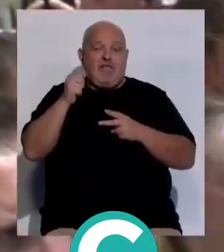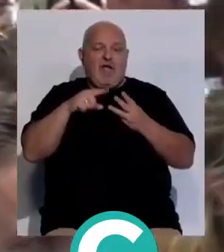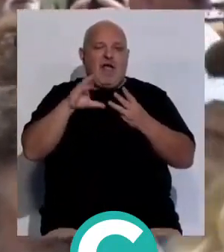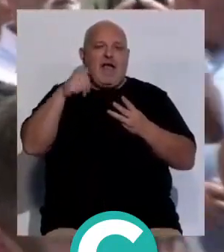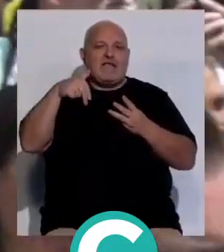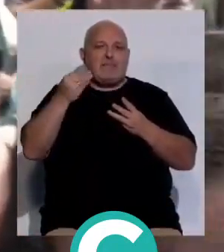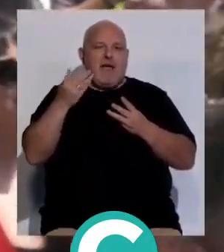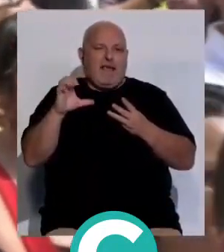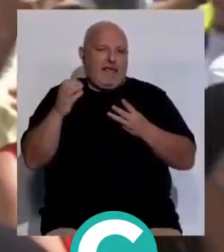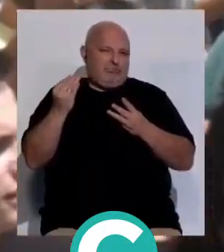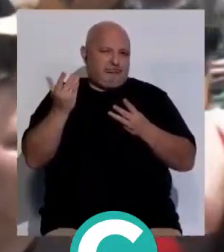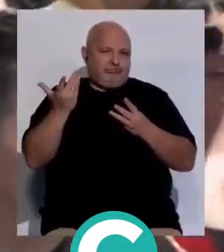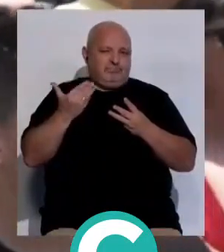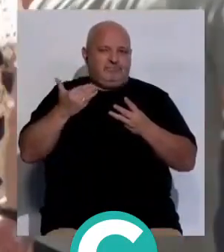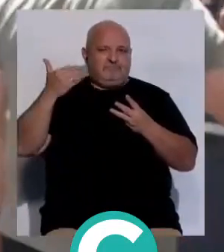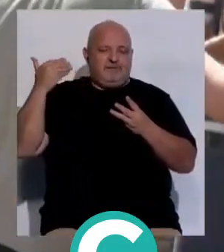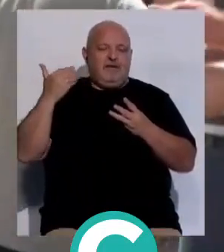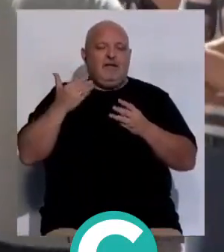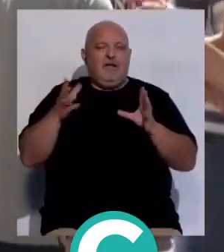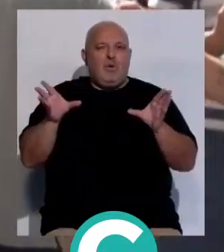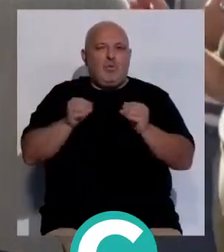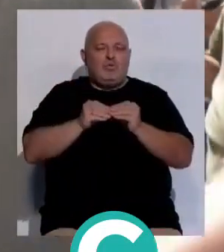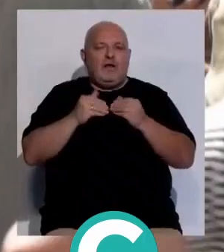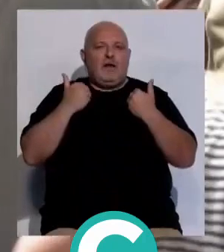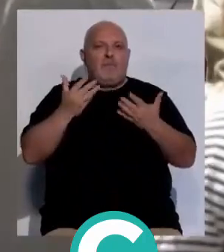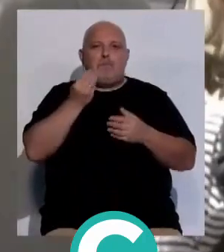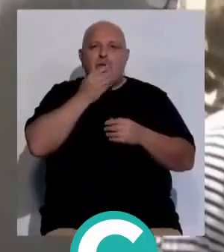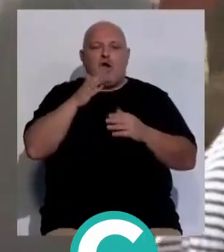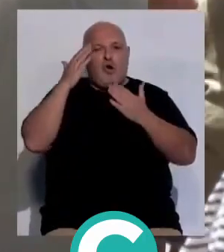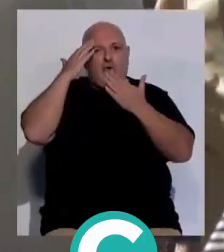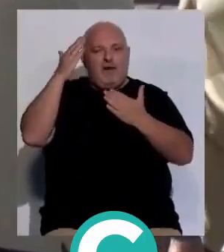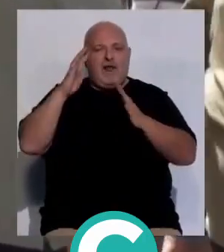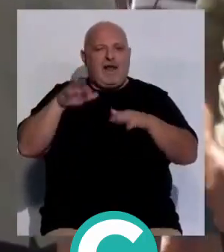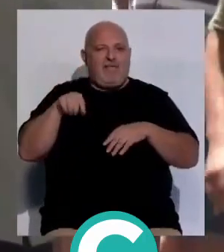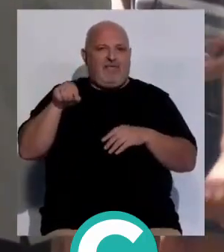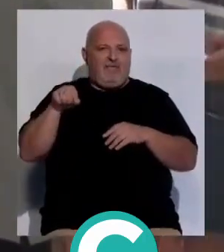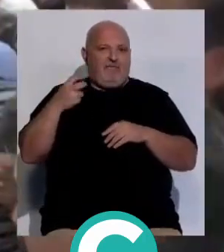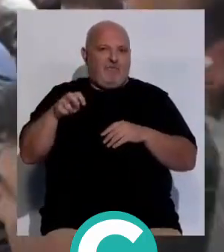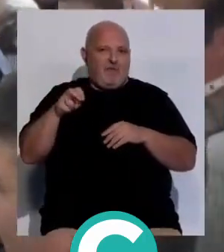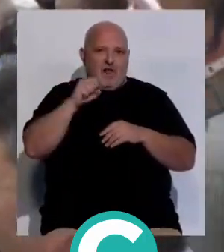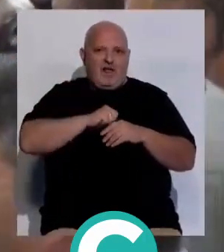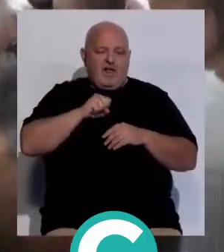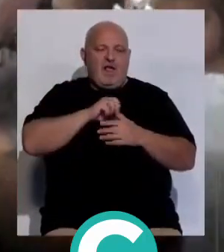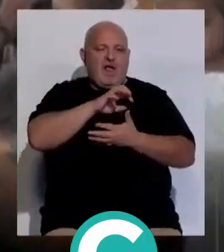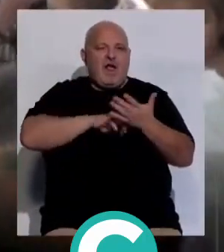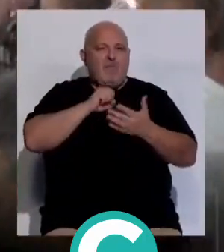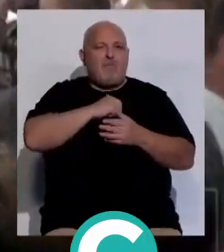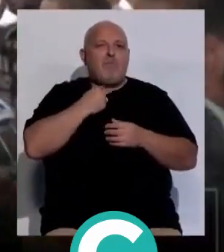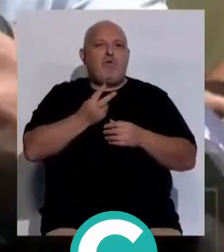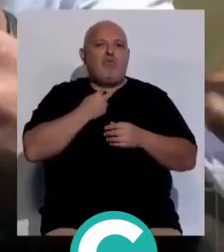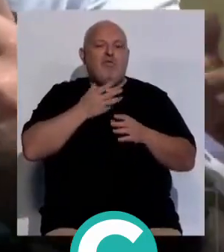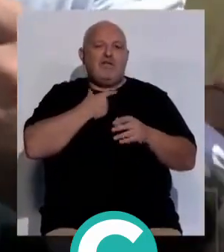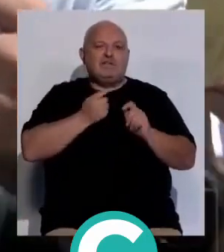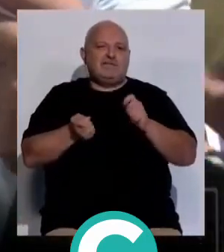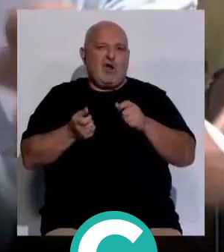cañamaque, un recuerdo para el que juntando las letras regaló el mejor homenaje al Cádiz Club de Fútbol y coplas en las voces de su